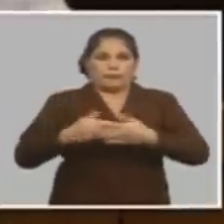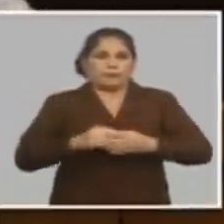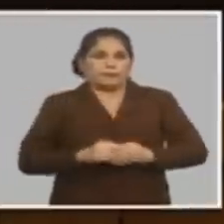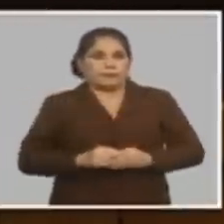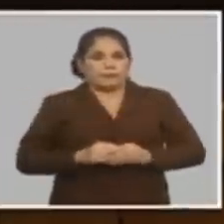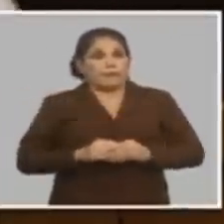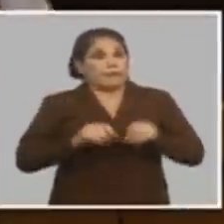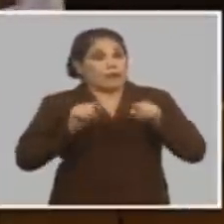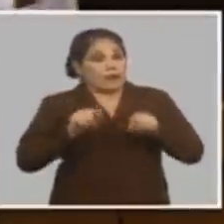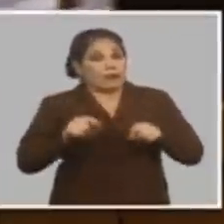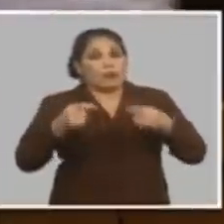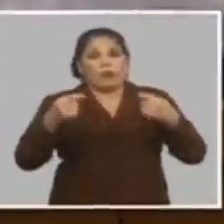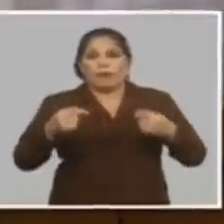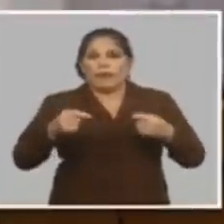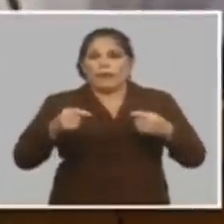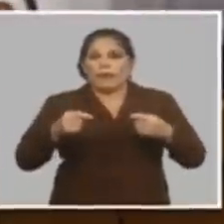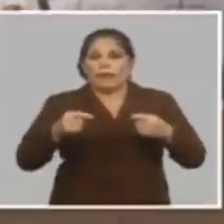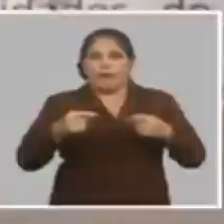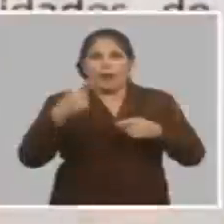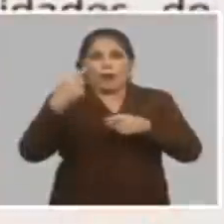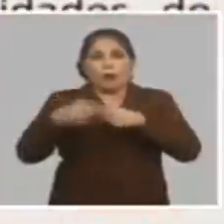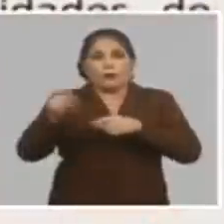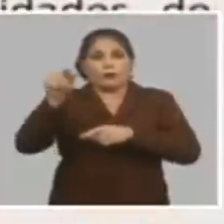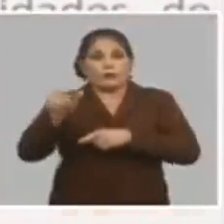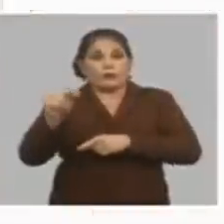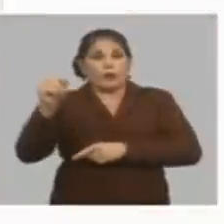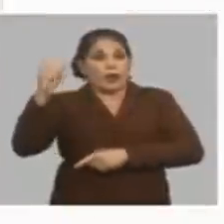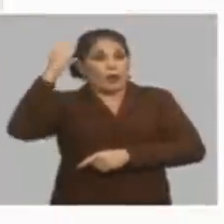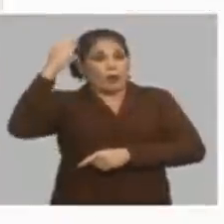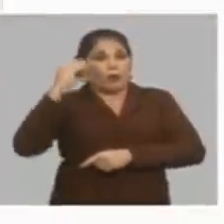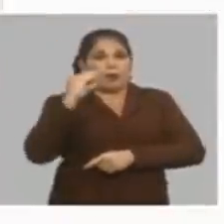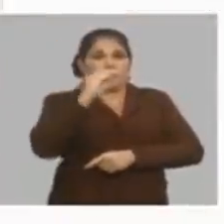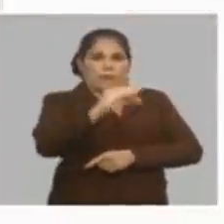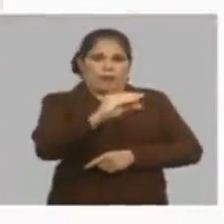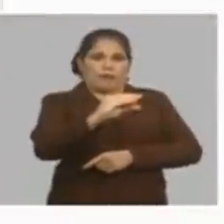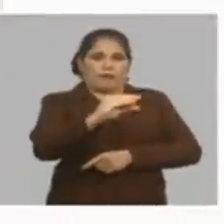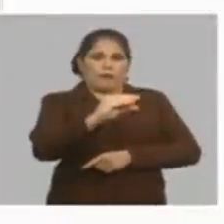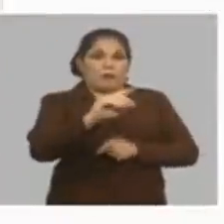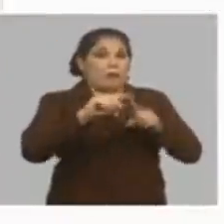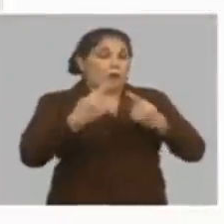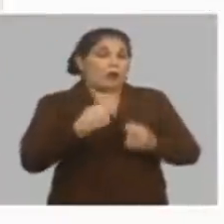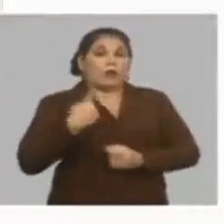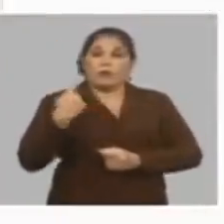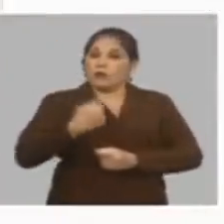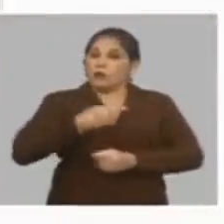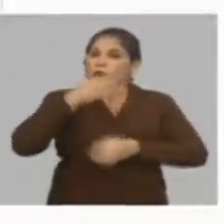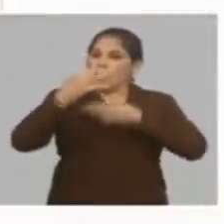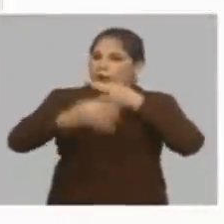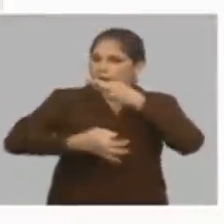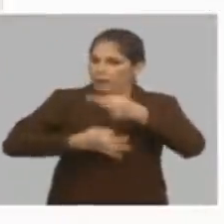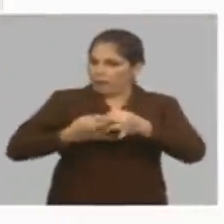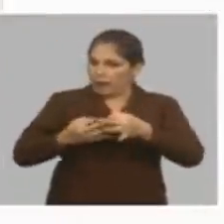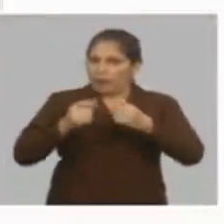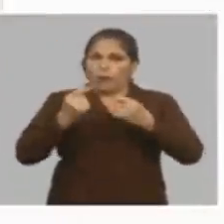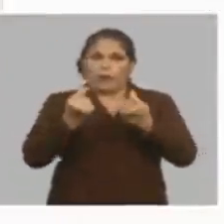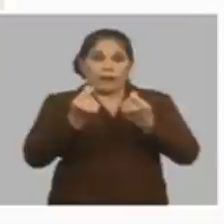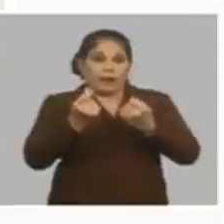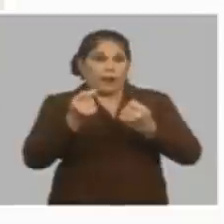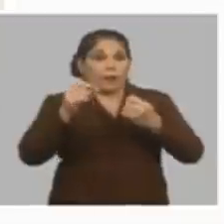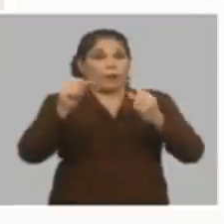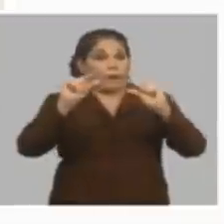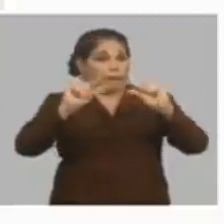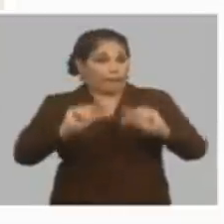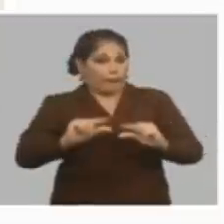lo va a cubrir el presupuesto del estado porque nosotros hemos dicho que cuando hay una devaluación